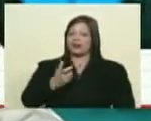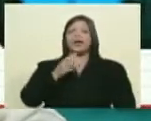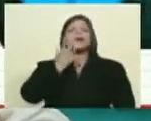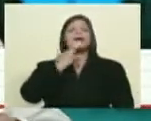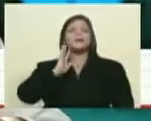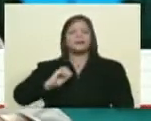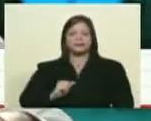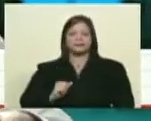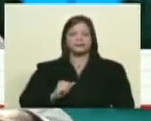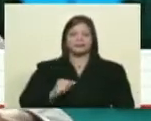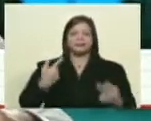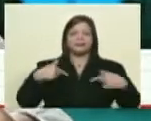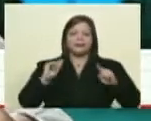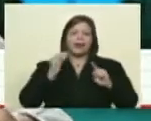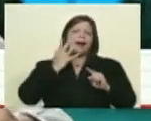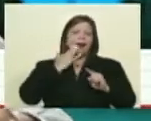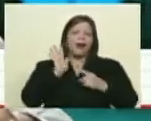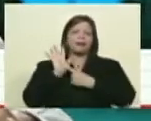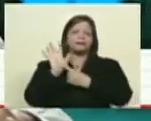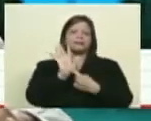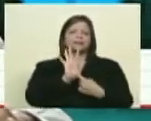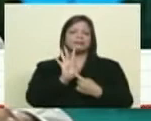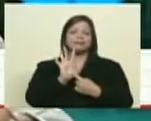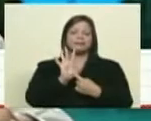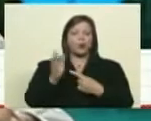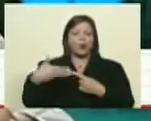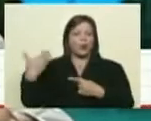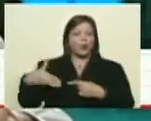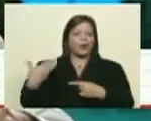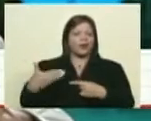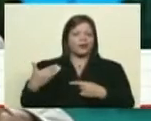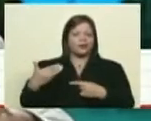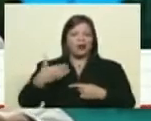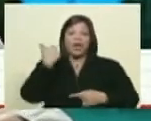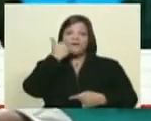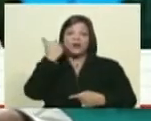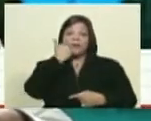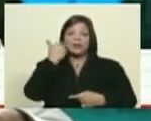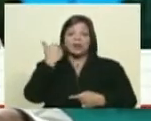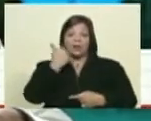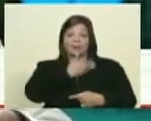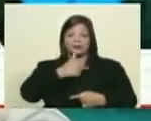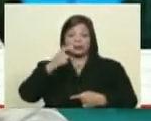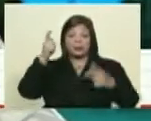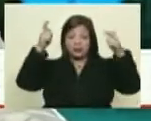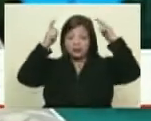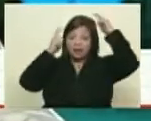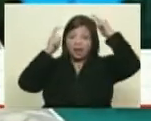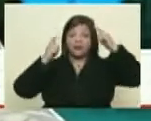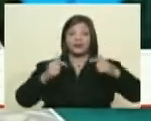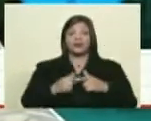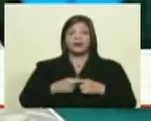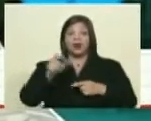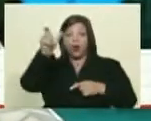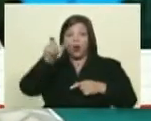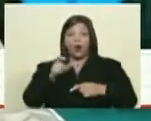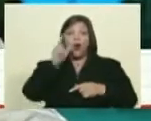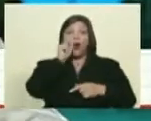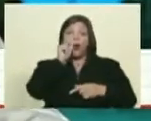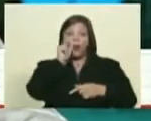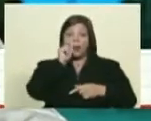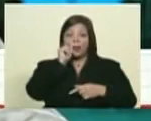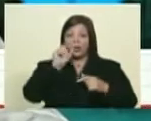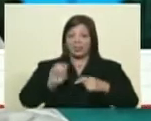ejemplo? Bueno, ahí teníamos, por ejemplo, cuando, durante la enfermedad del presidente Chávez, que Ángel Espósito, que era el